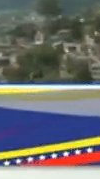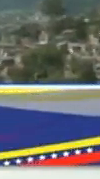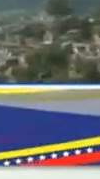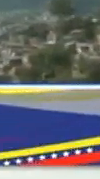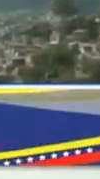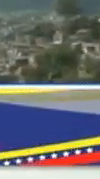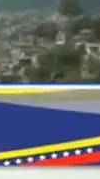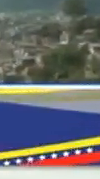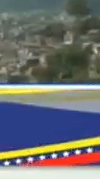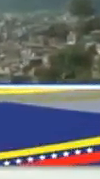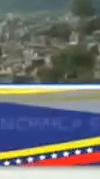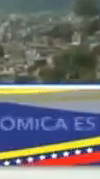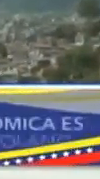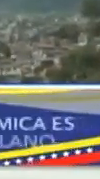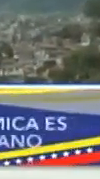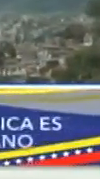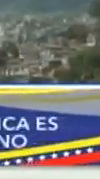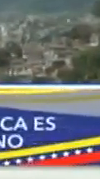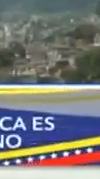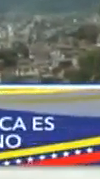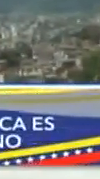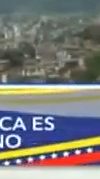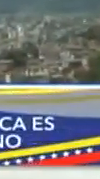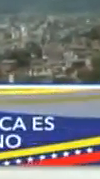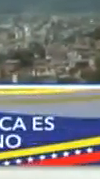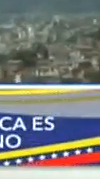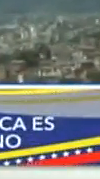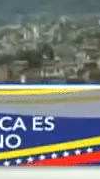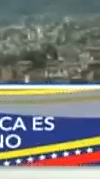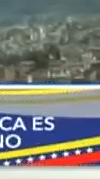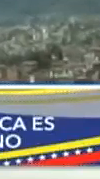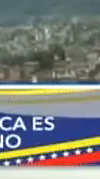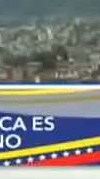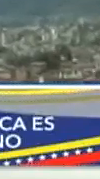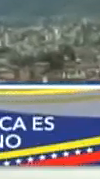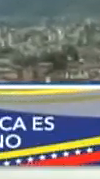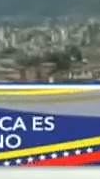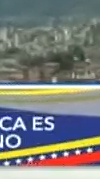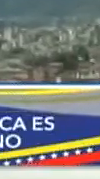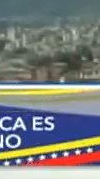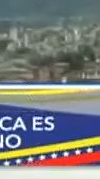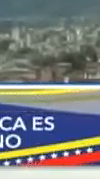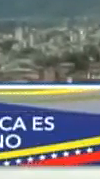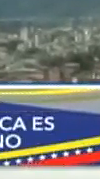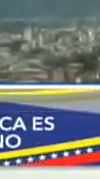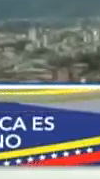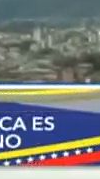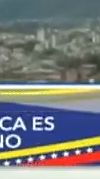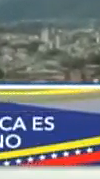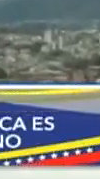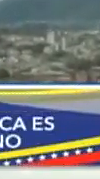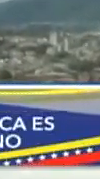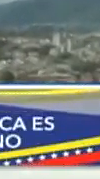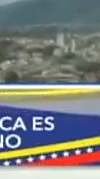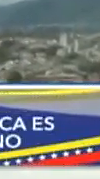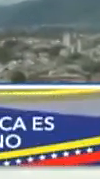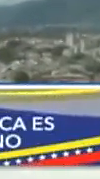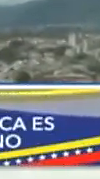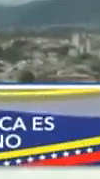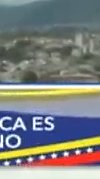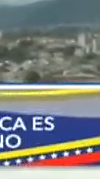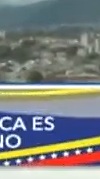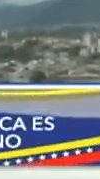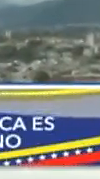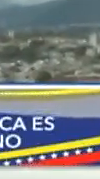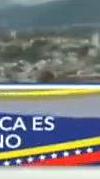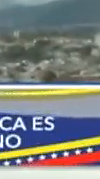invitados especiales, diputado Ricardo Sánchez, diputado que se ha dedicado, Ricardo Sánchez, este